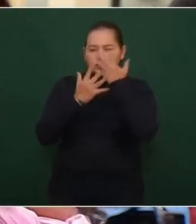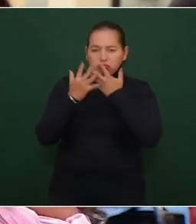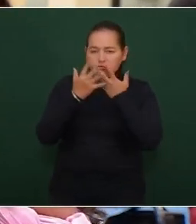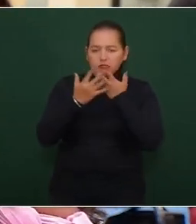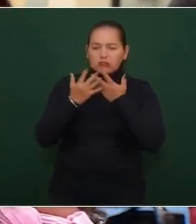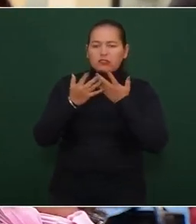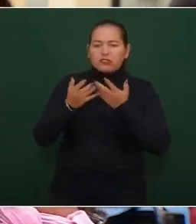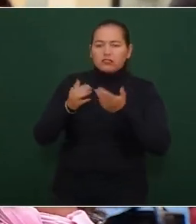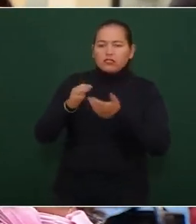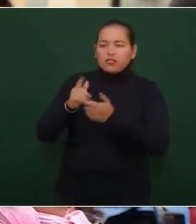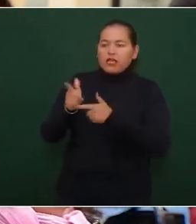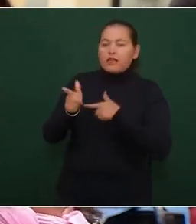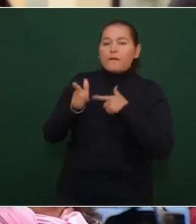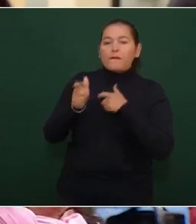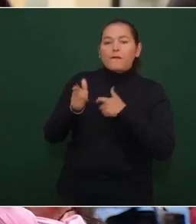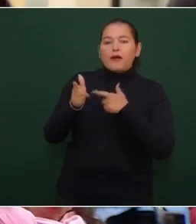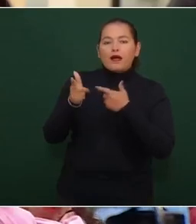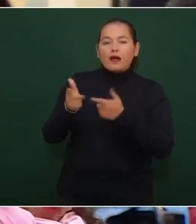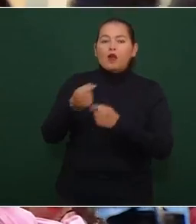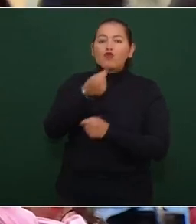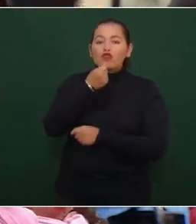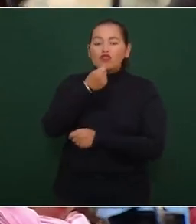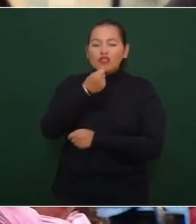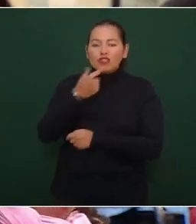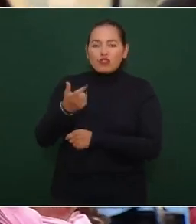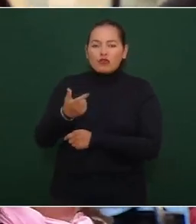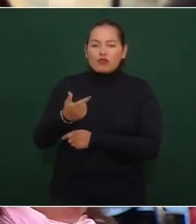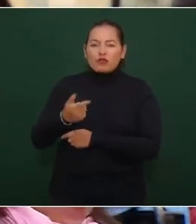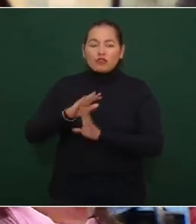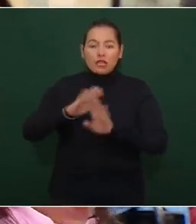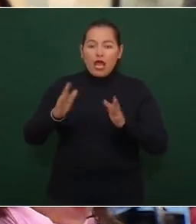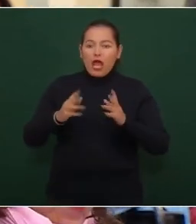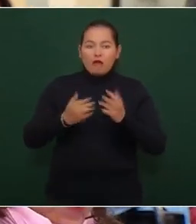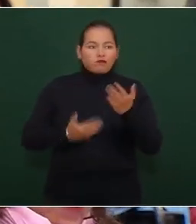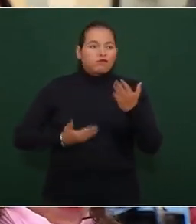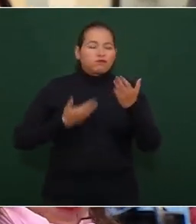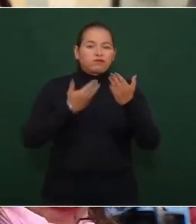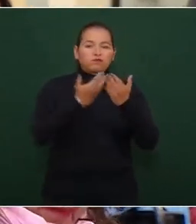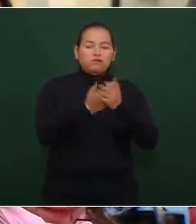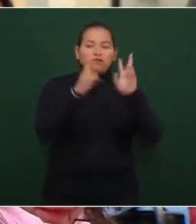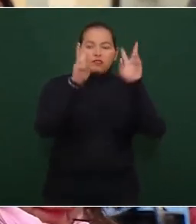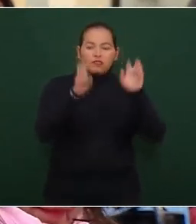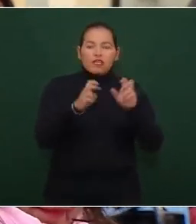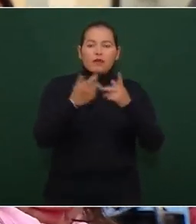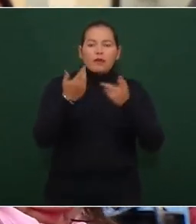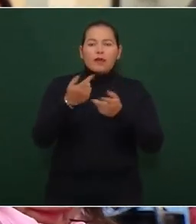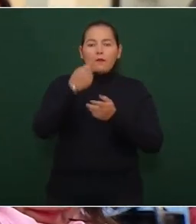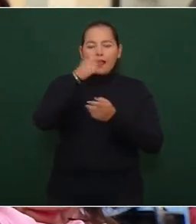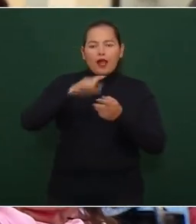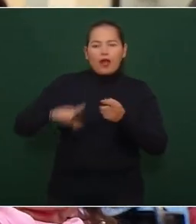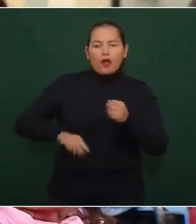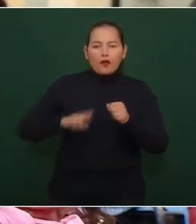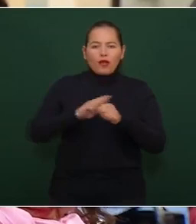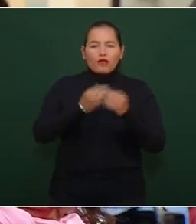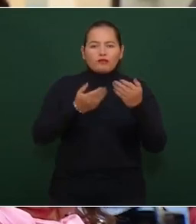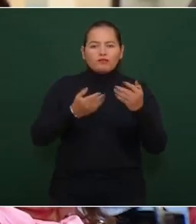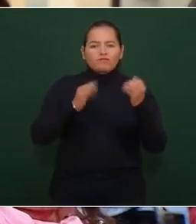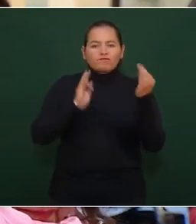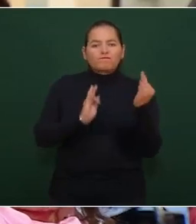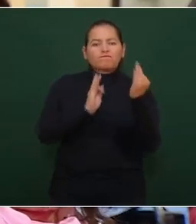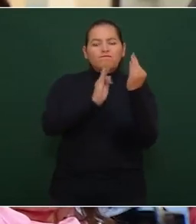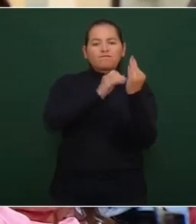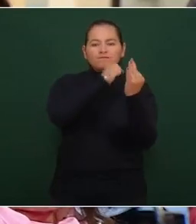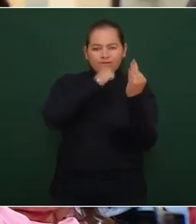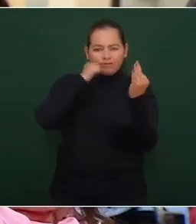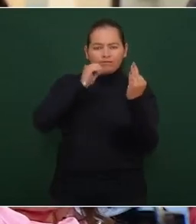pero ya se presentó ante el gobernador Sergio Salomón gracias a eso fue abierta una carpeta de investigación sin